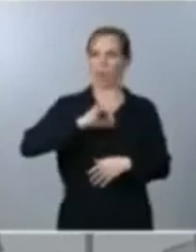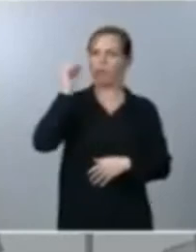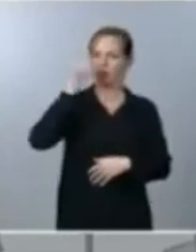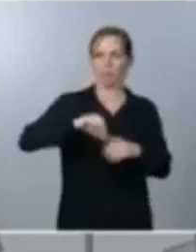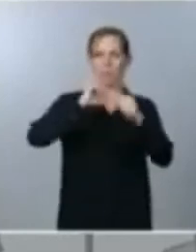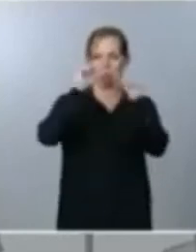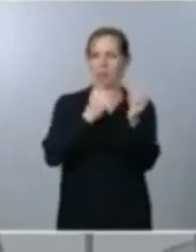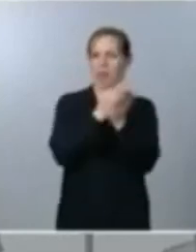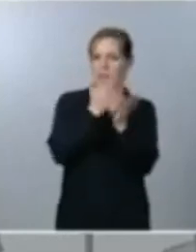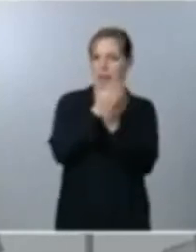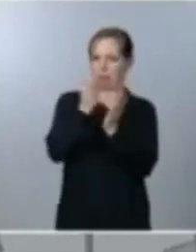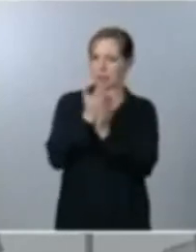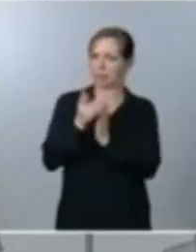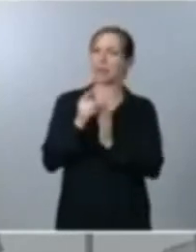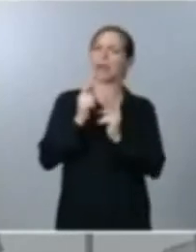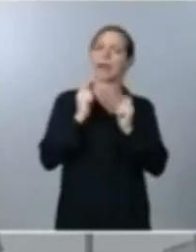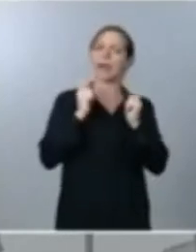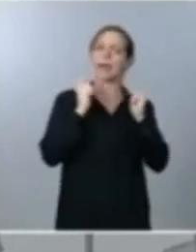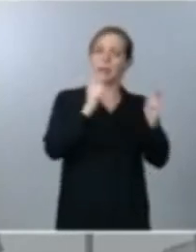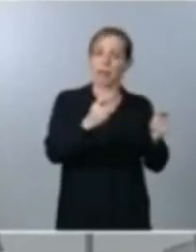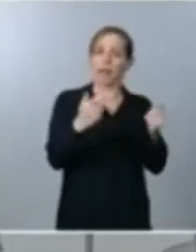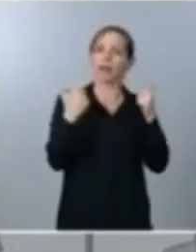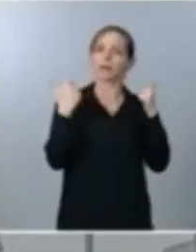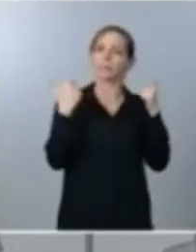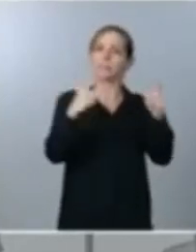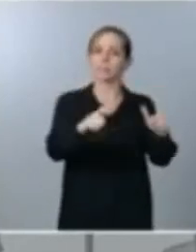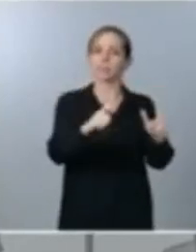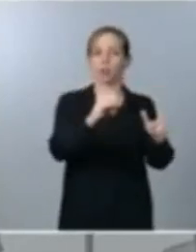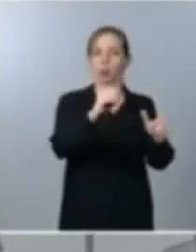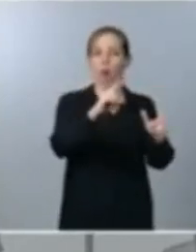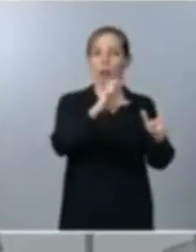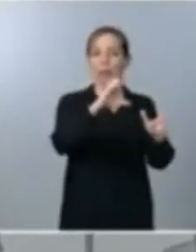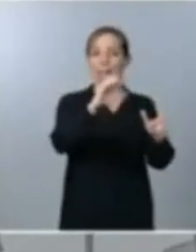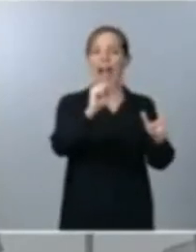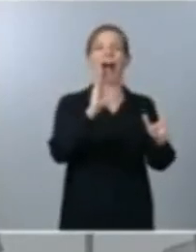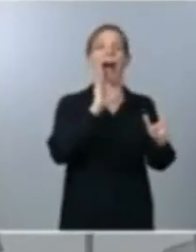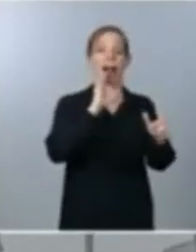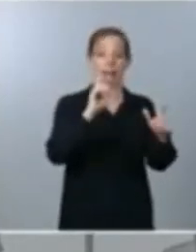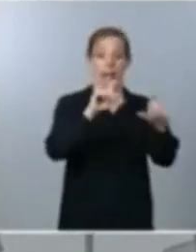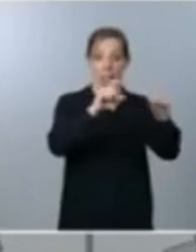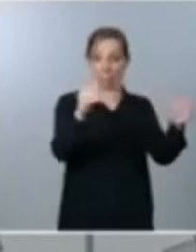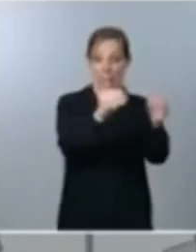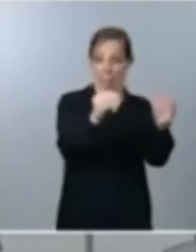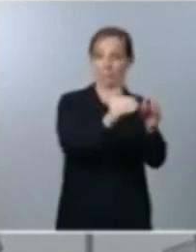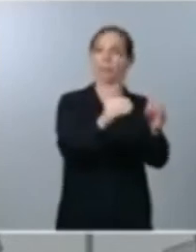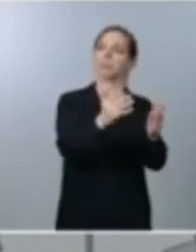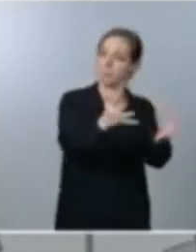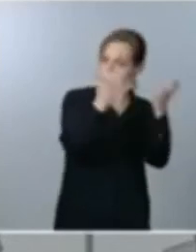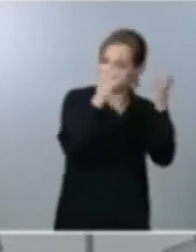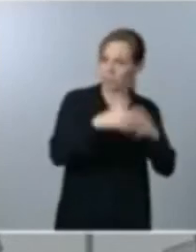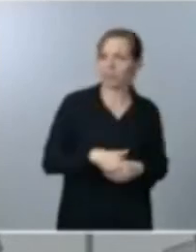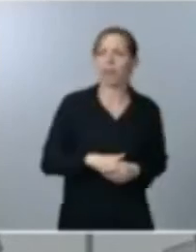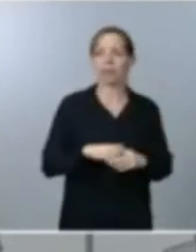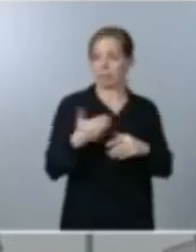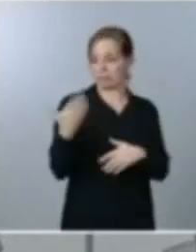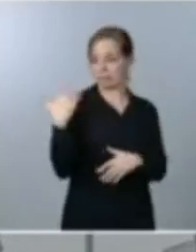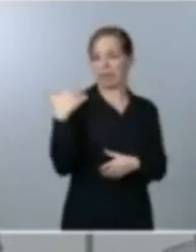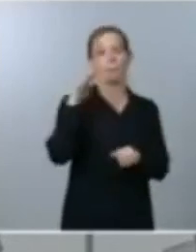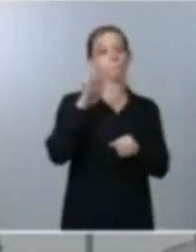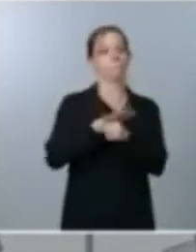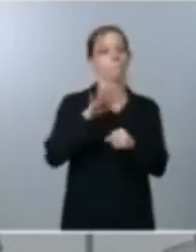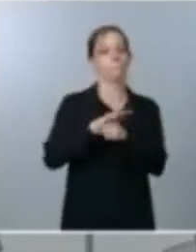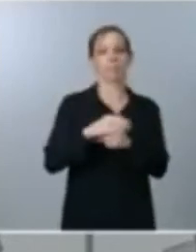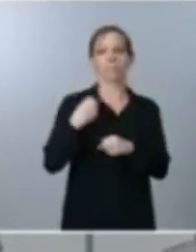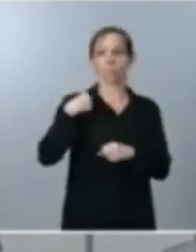beneficiando mejor dicho al sector Horeca al cual usted hacía antes referencia y el pasado martes hemos aprobado yo creo que una medida muy